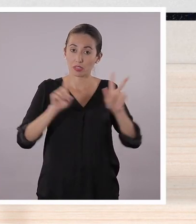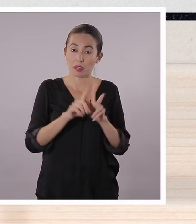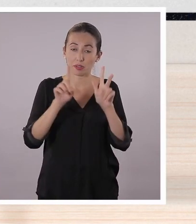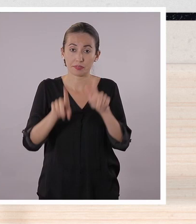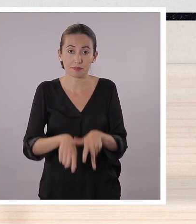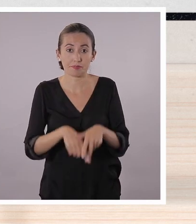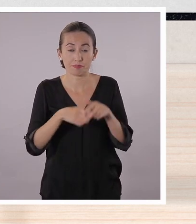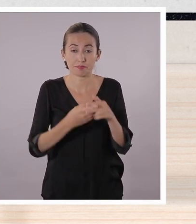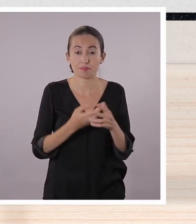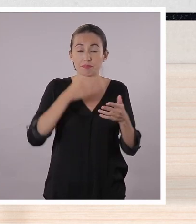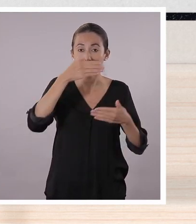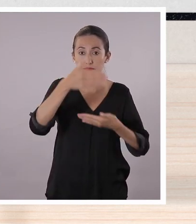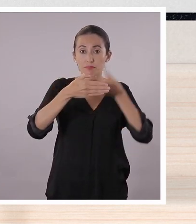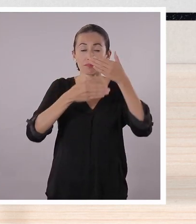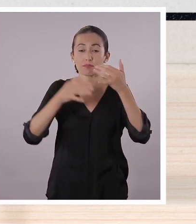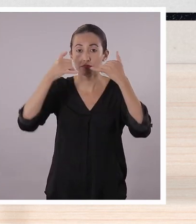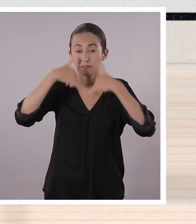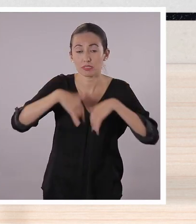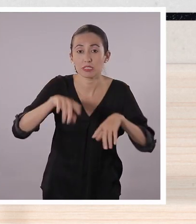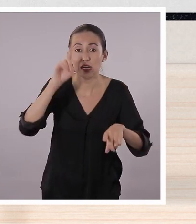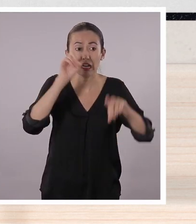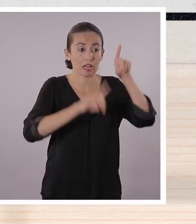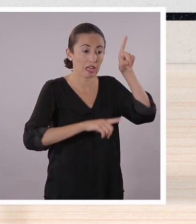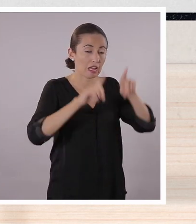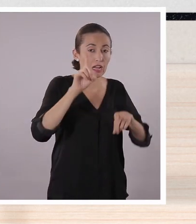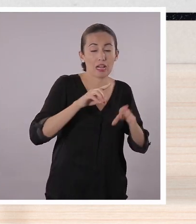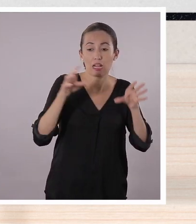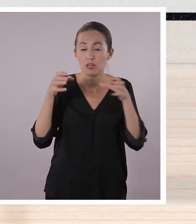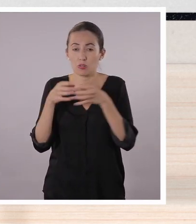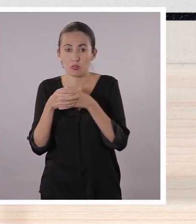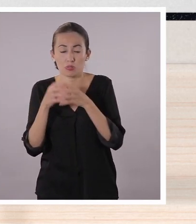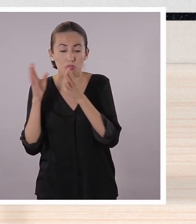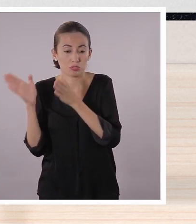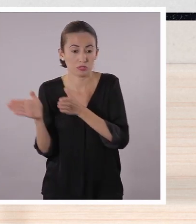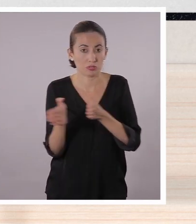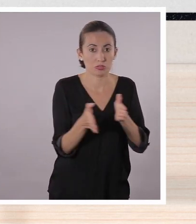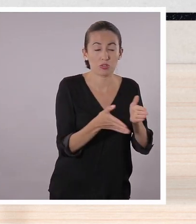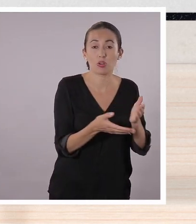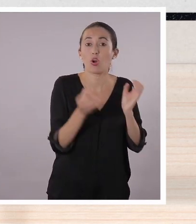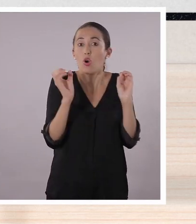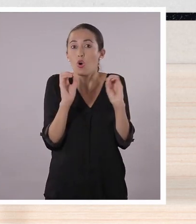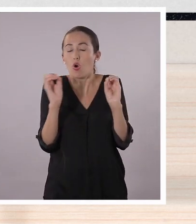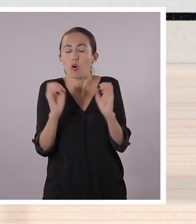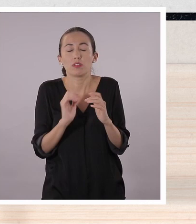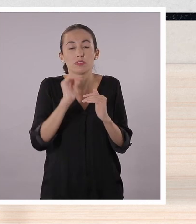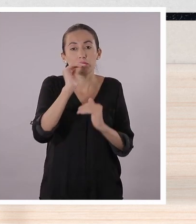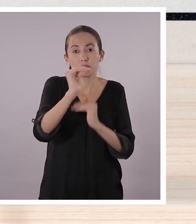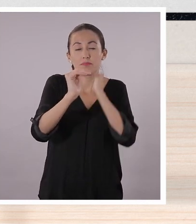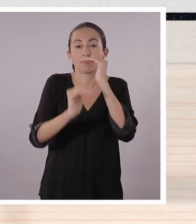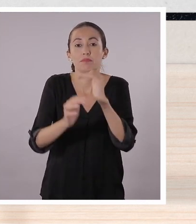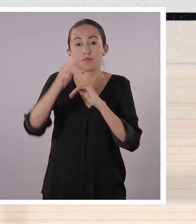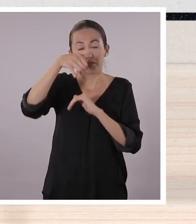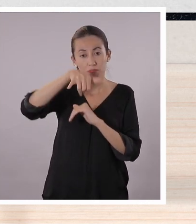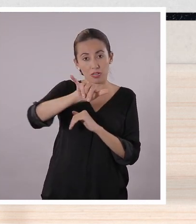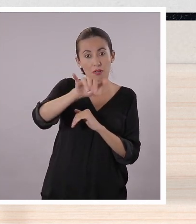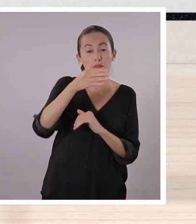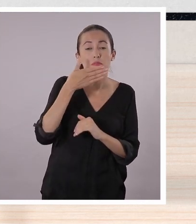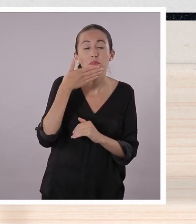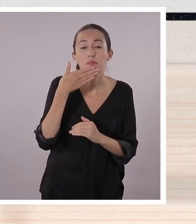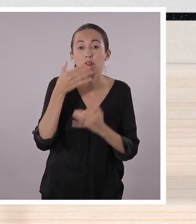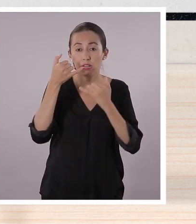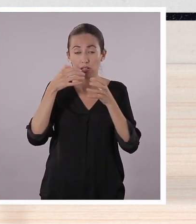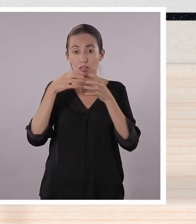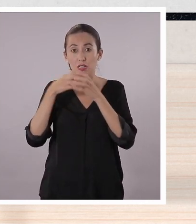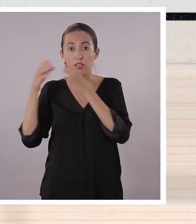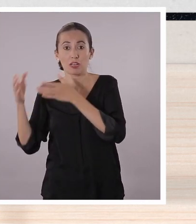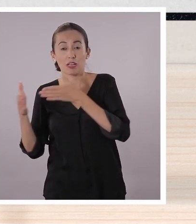Sin embargo, ¿qué les parece si ahora identificamos algunos de los roles sociales o el papel que cumplen y que han cumplido